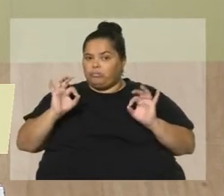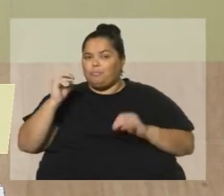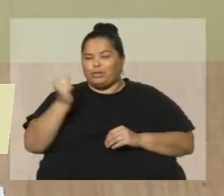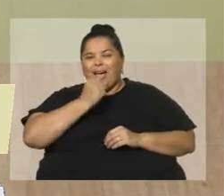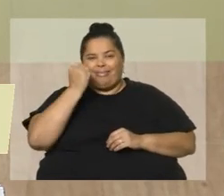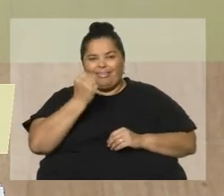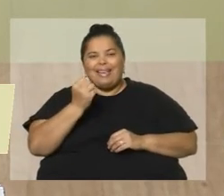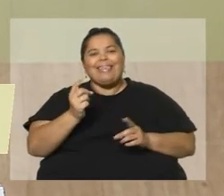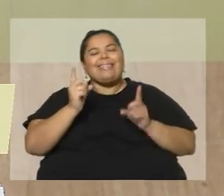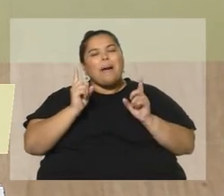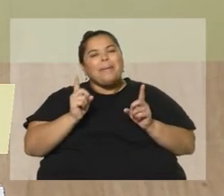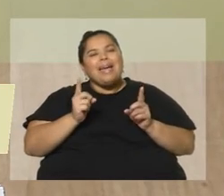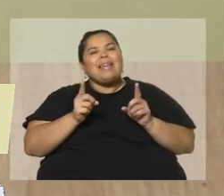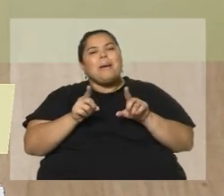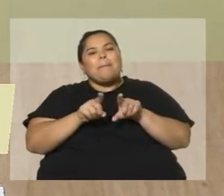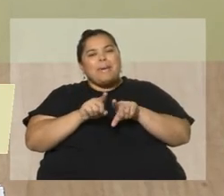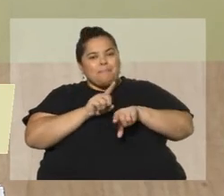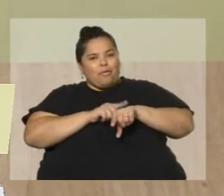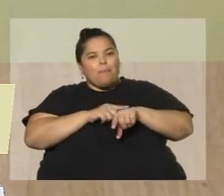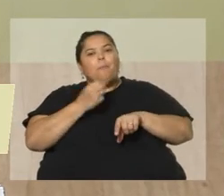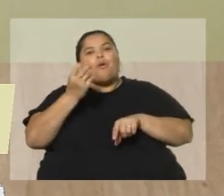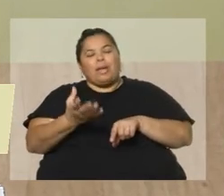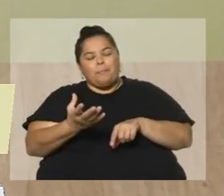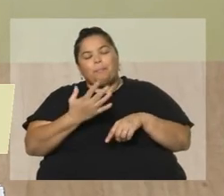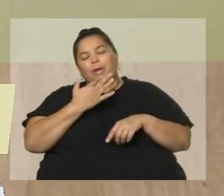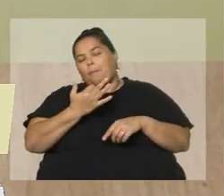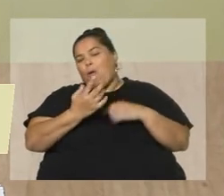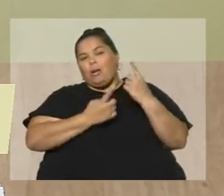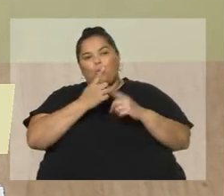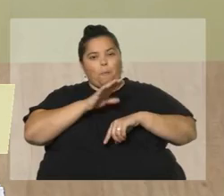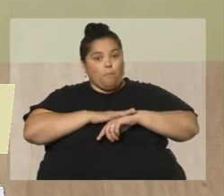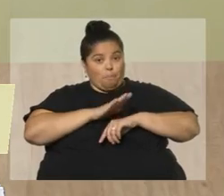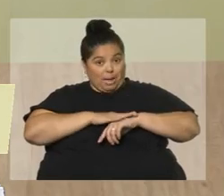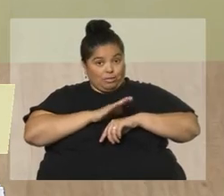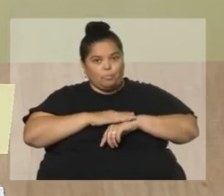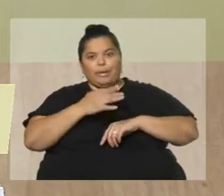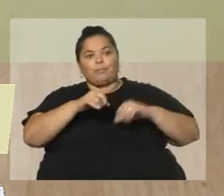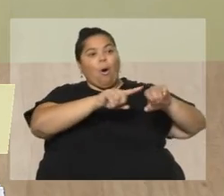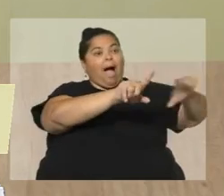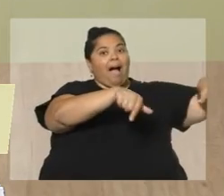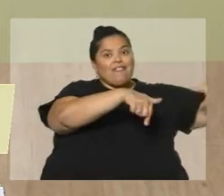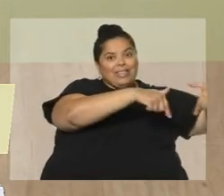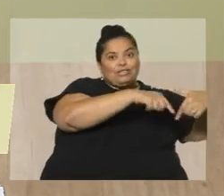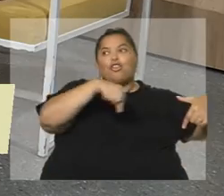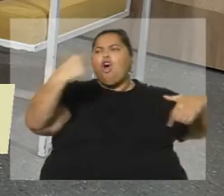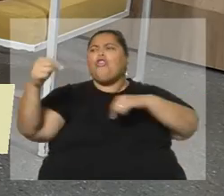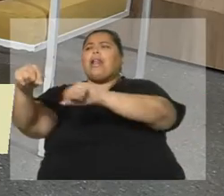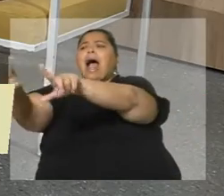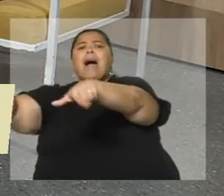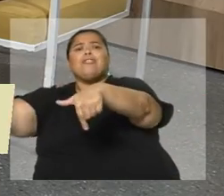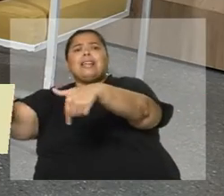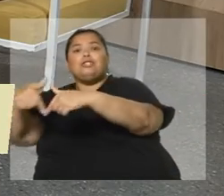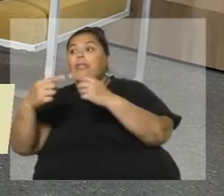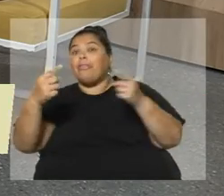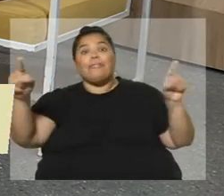simultaneidad es porque también hay momentos en que en distintas habitaciones de la casa se suceden escenas y el público